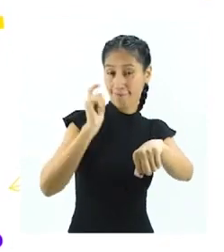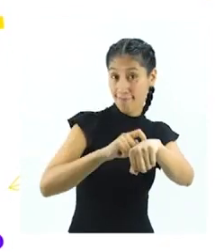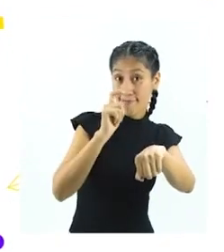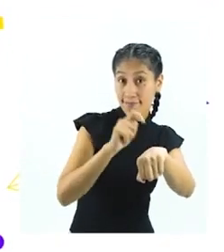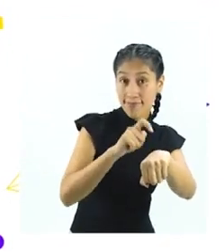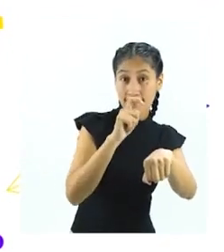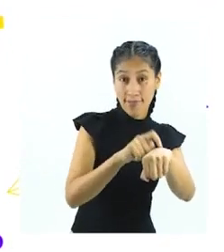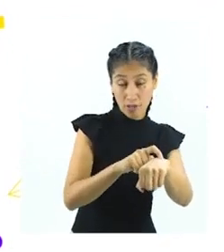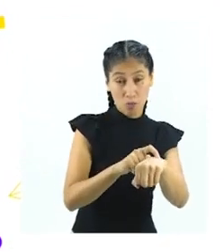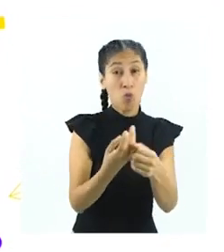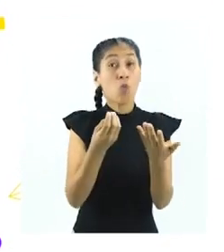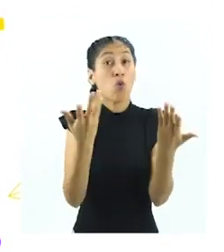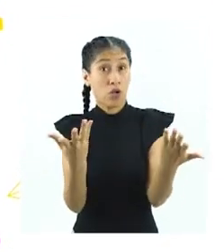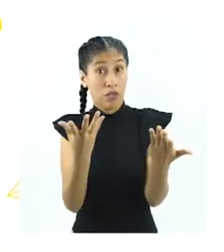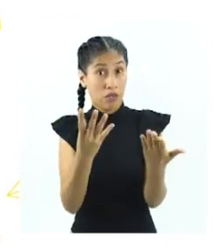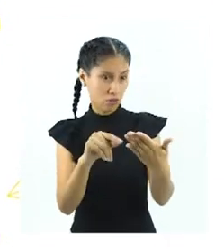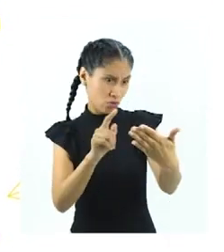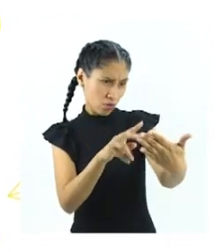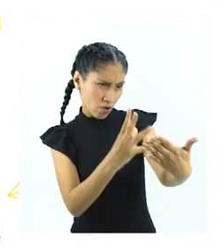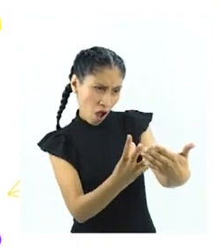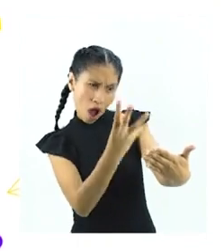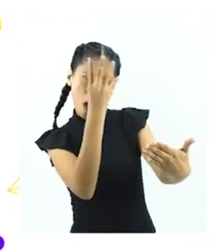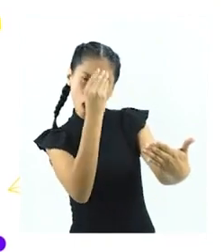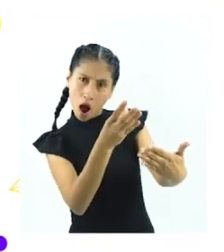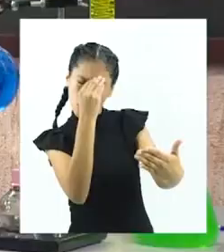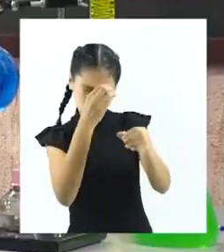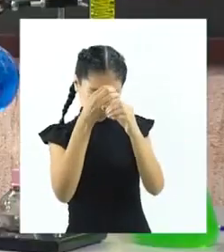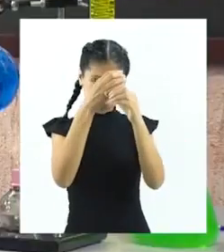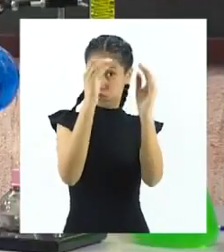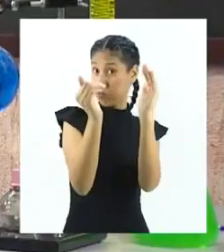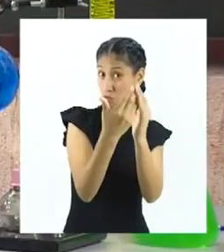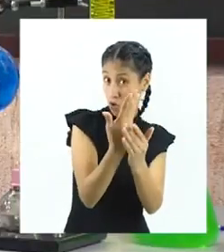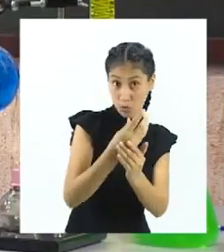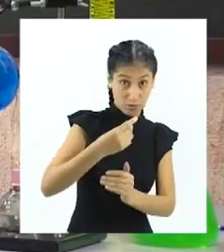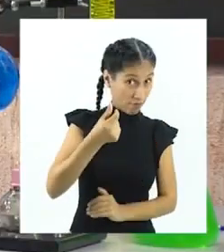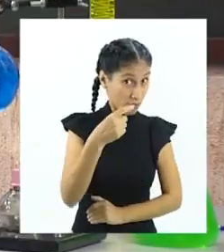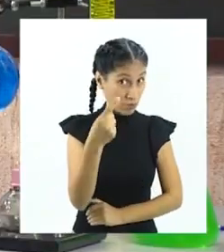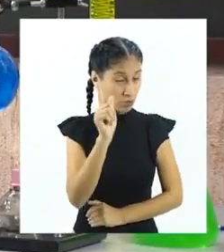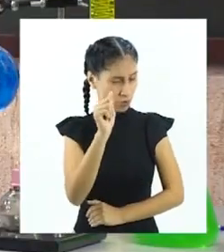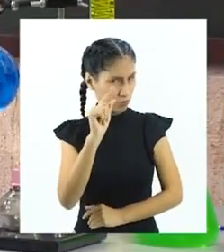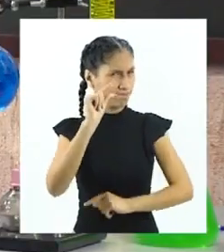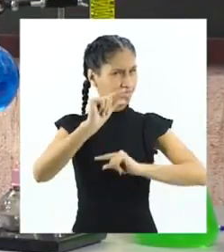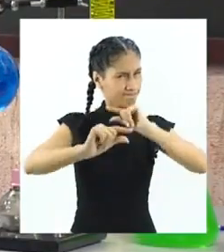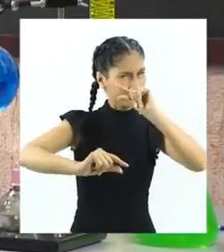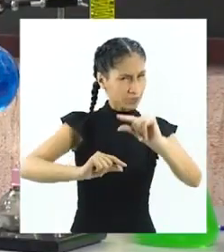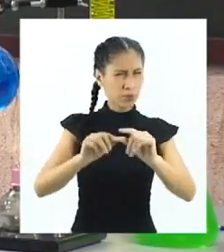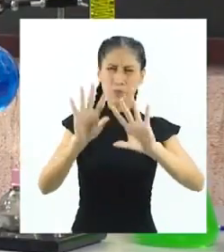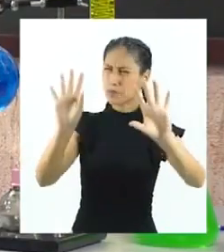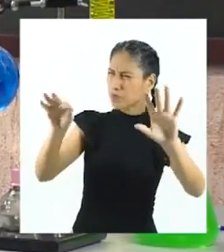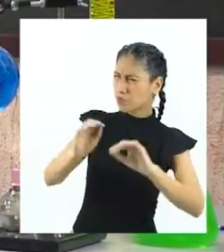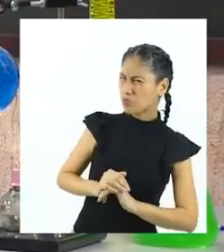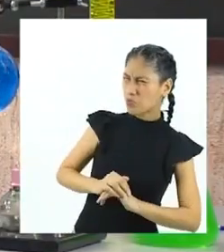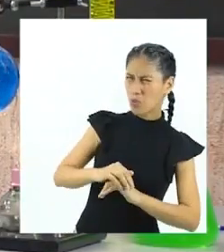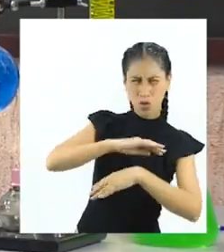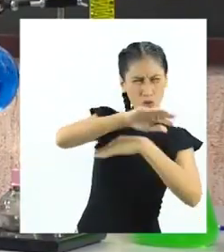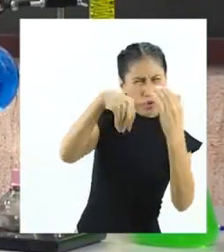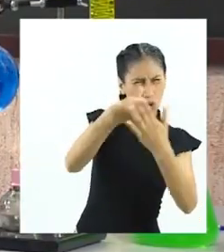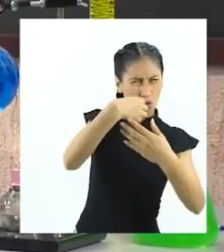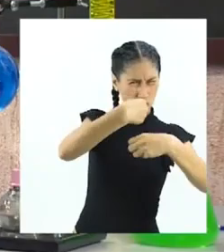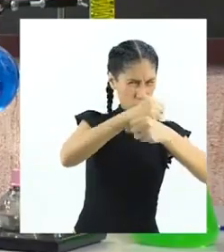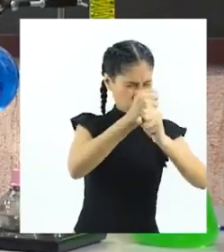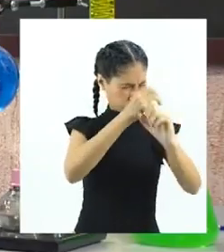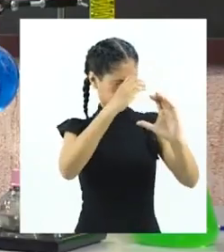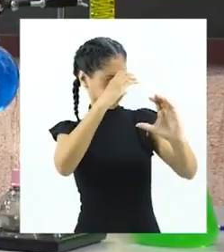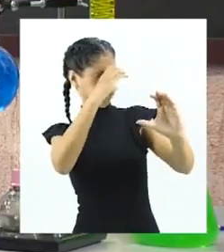encontrar un conocimiento nuevo no sucede de la noche a la mañana. Profesora, ¿y el método científico también está presente